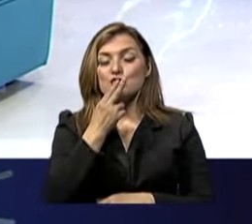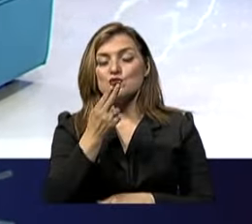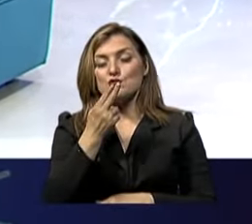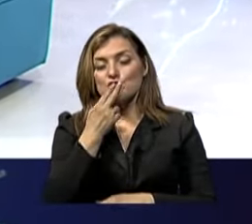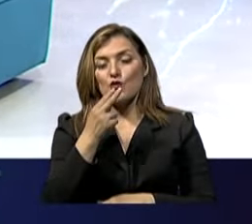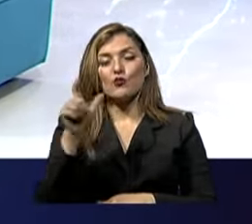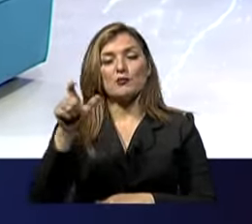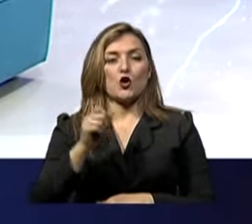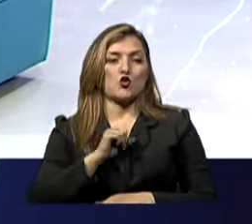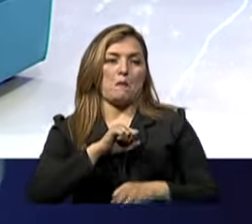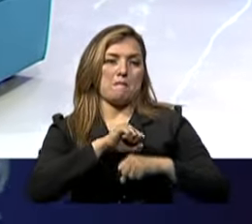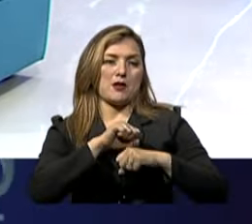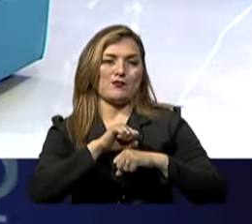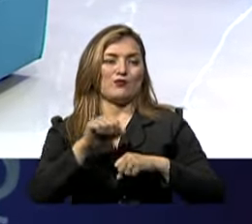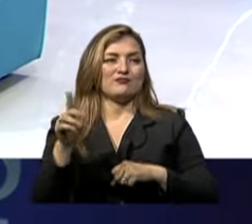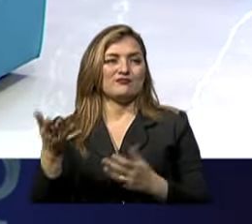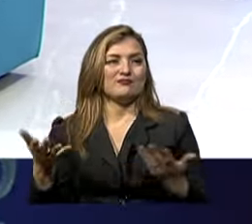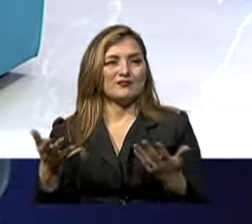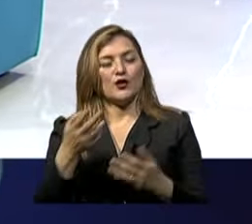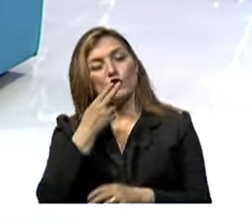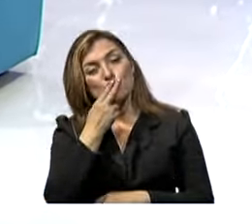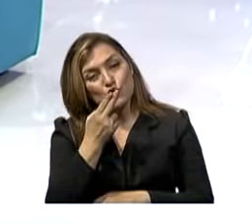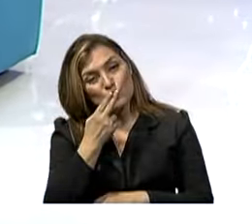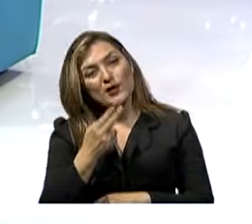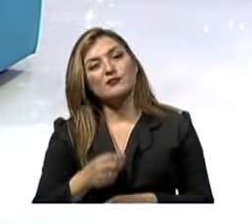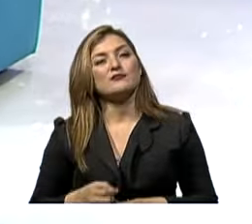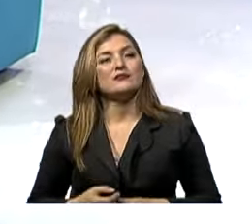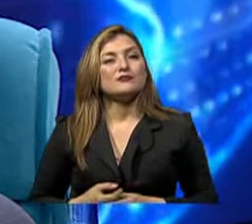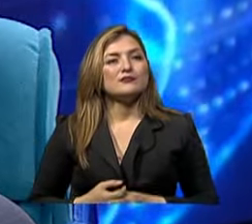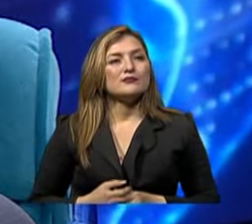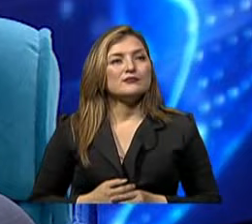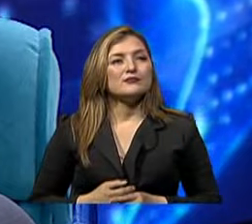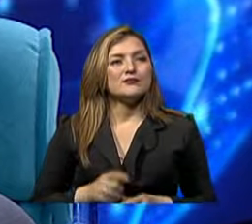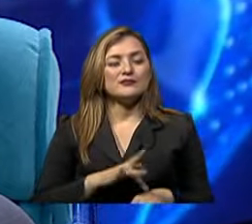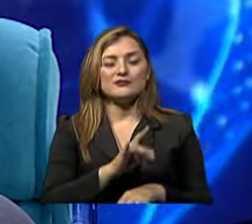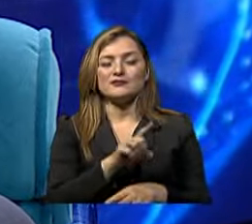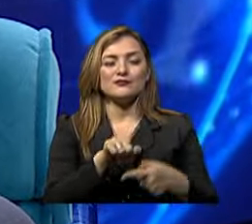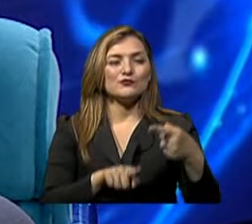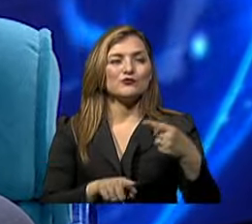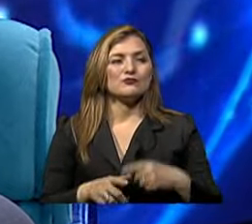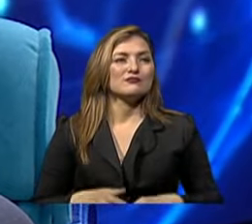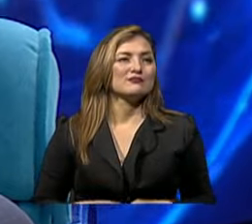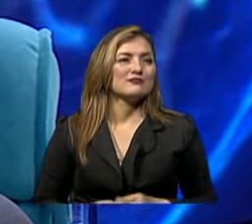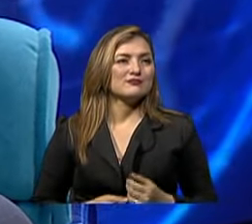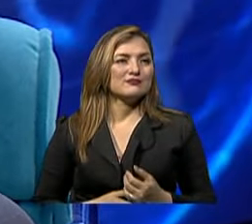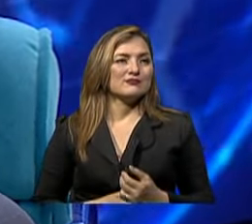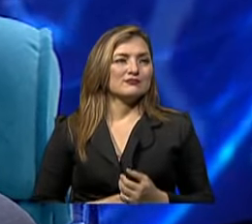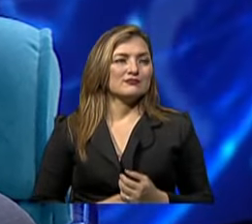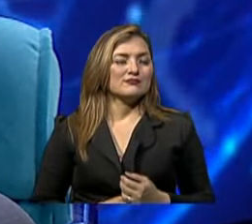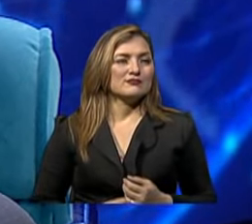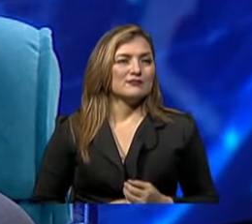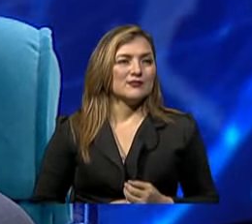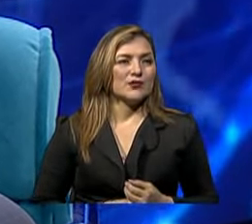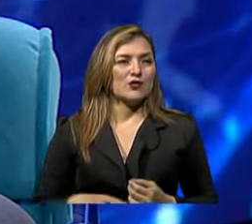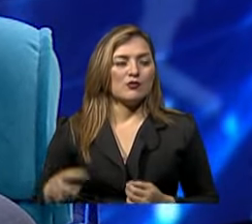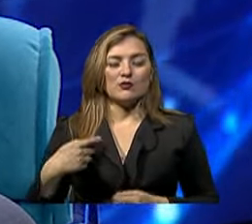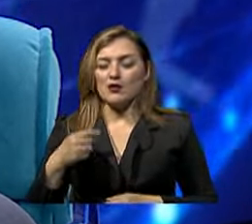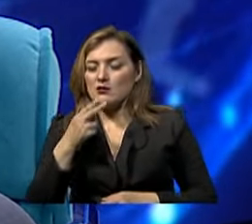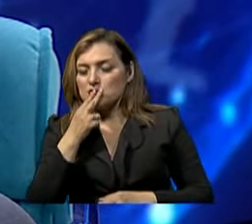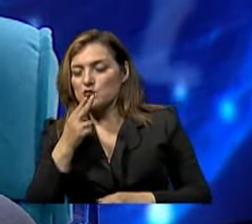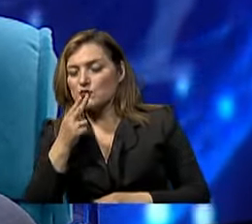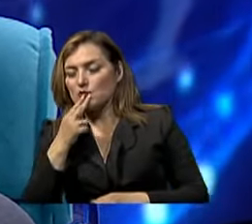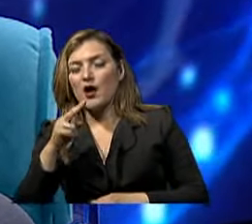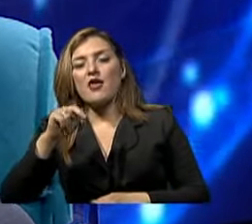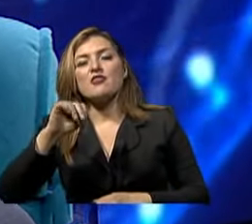Que es colega Imagínense ustedes Fuma Pero no puede dejar de fumar Y él me dice Yo he optado Por estos vaporizadores Con